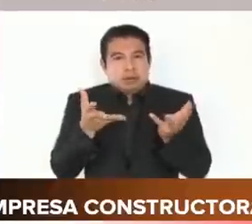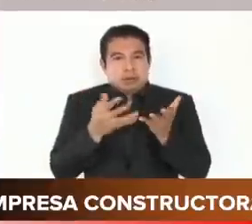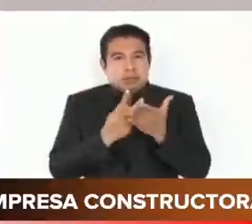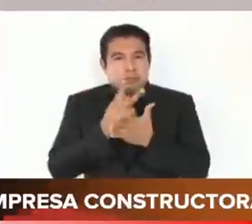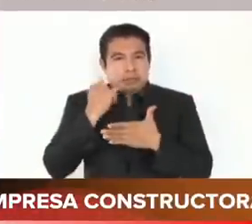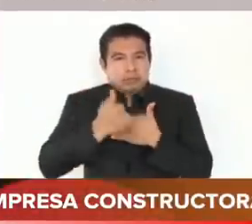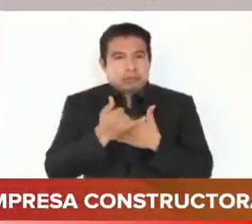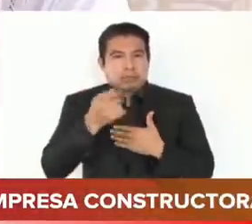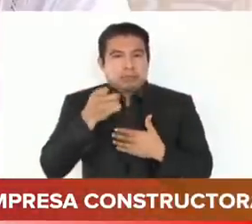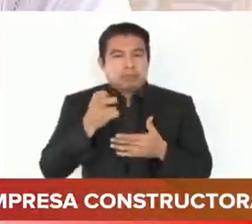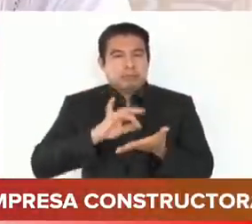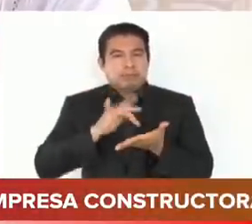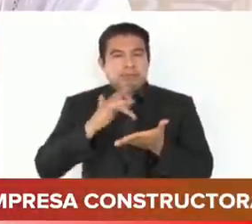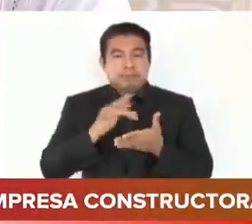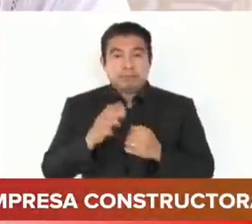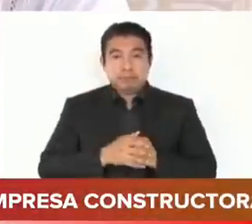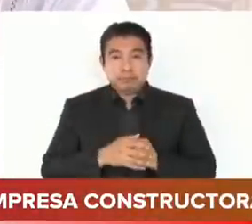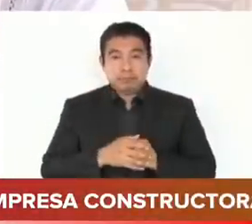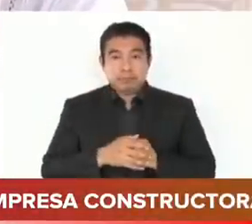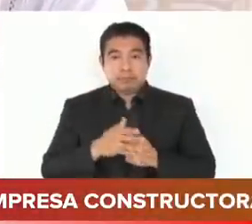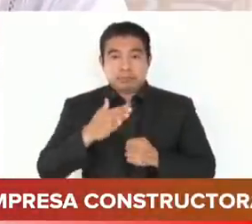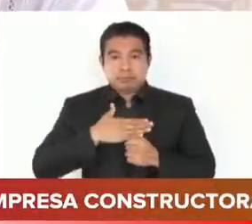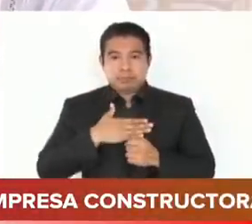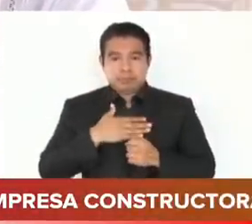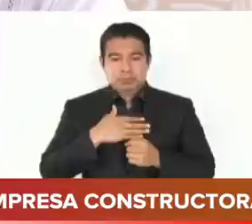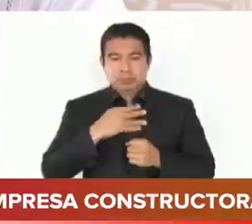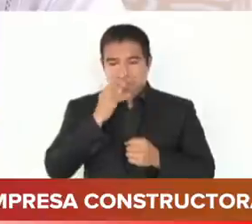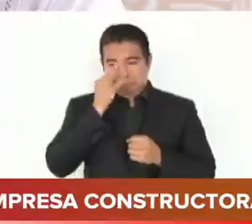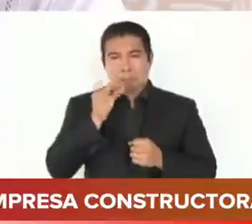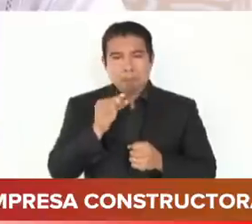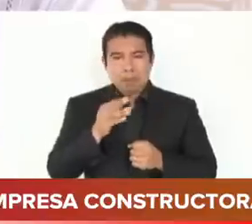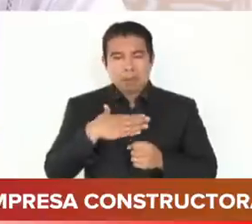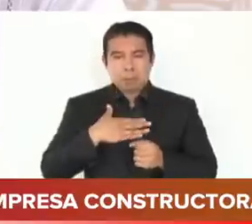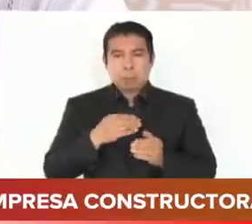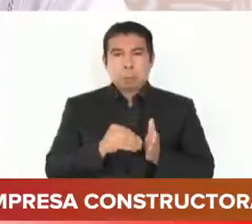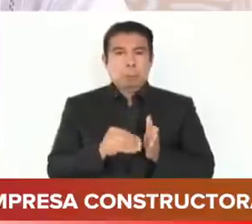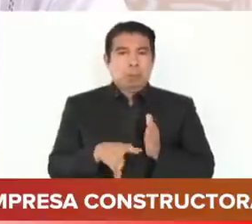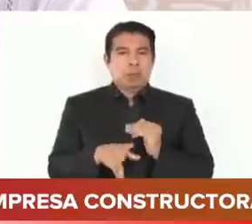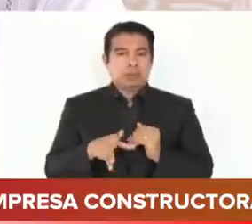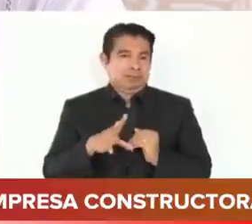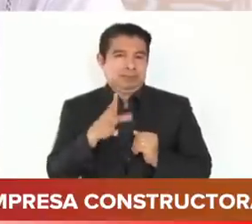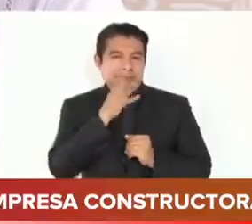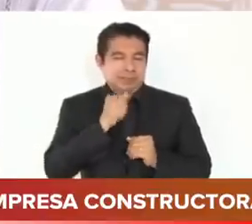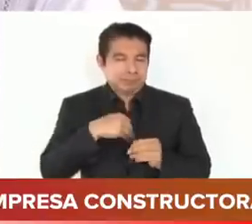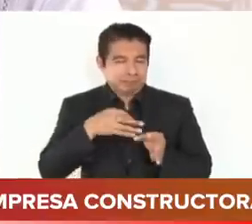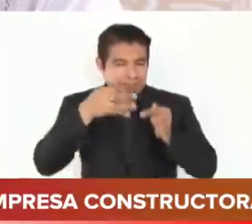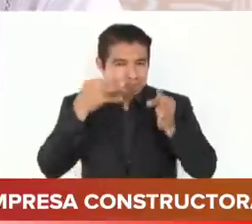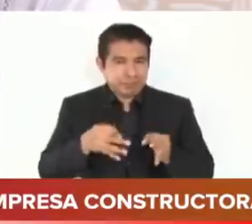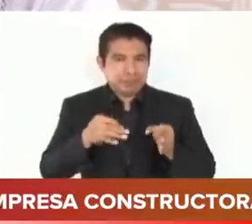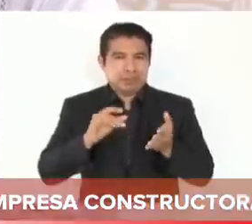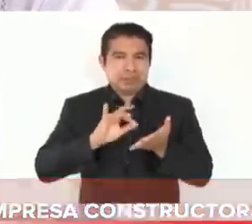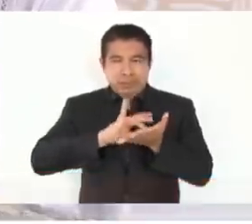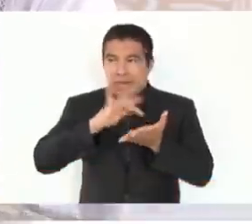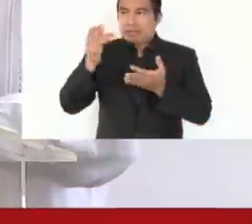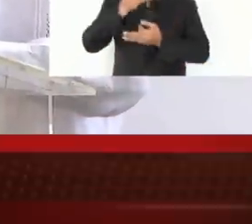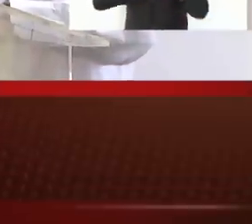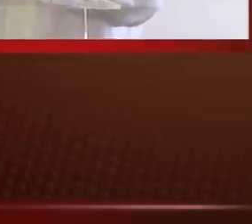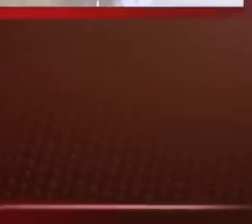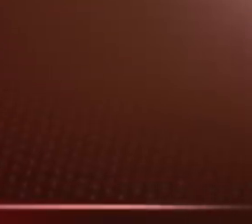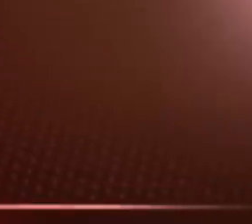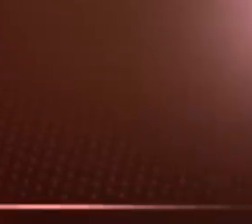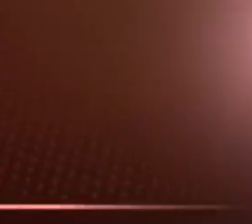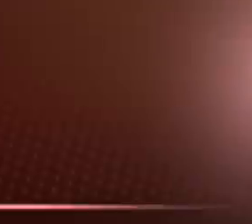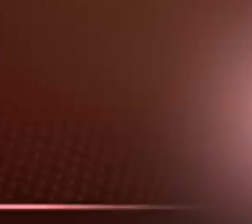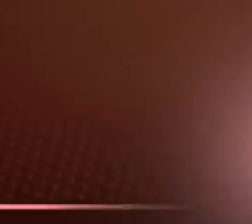TREMUN y el TREMAYA. No vamos a fallar, no hay pretexto para no cumplir. Las obras se ejecutan y eso es lo que vamos a hacer aquí. Gracias a todos. Gracias, señor